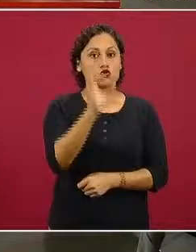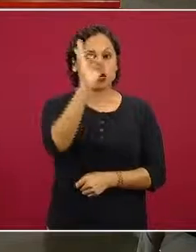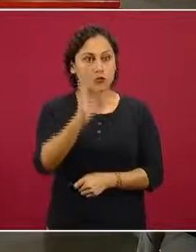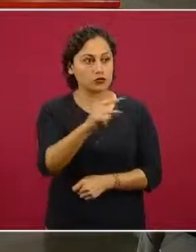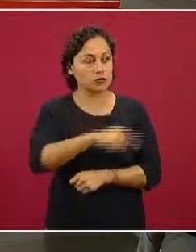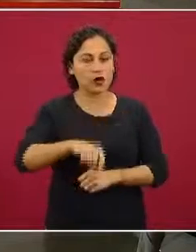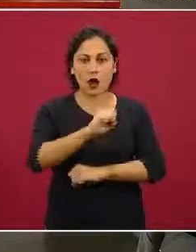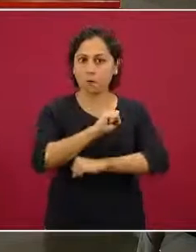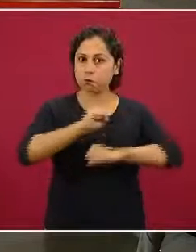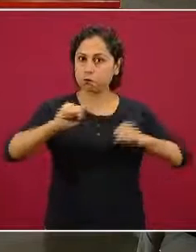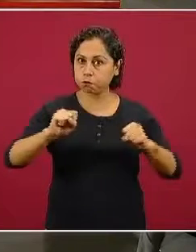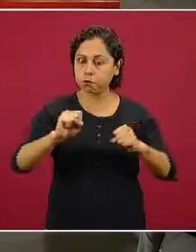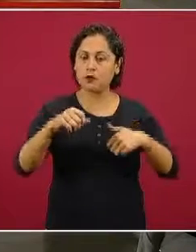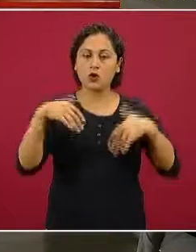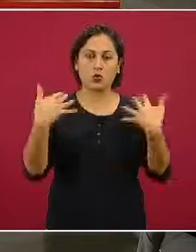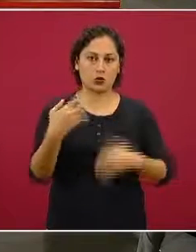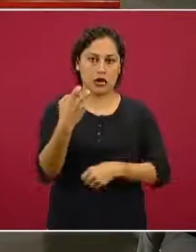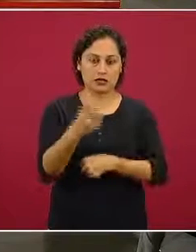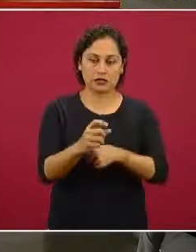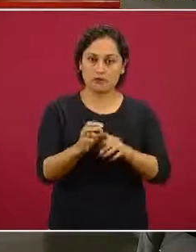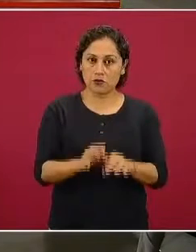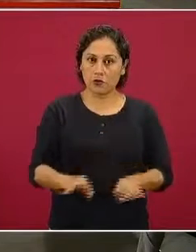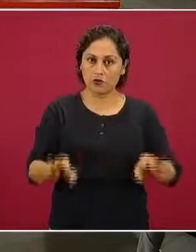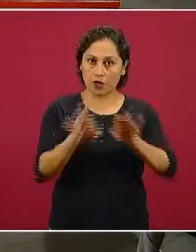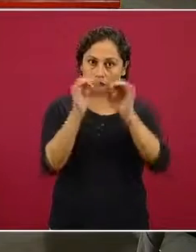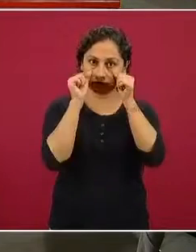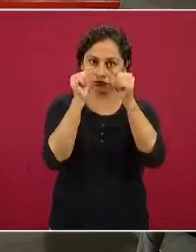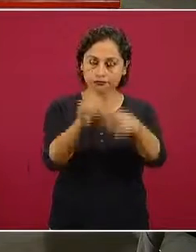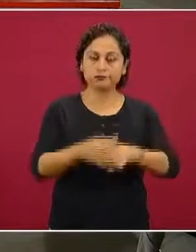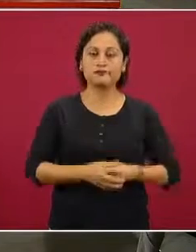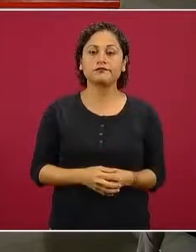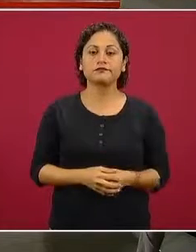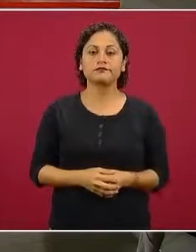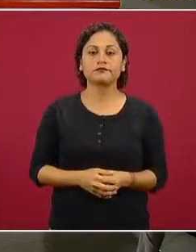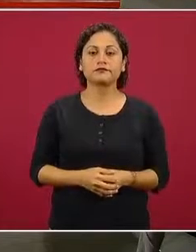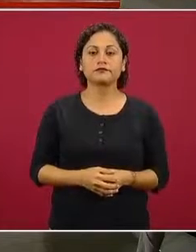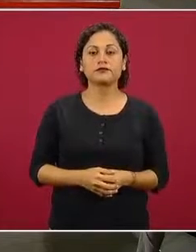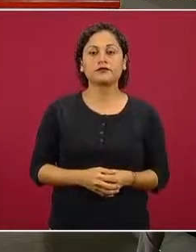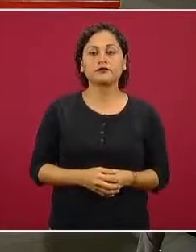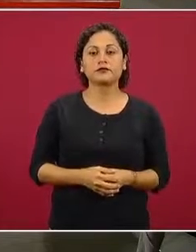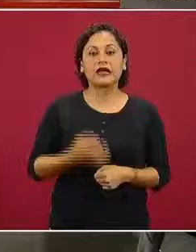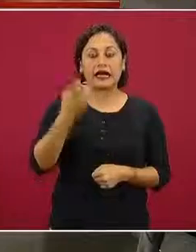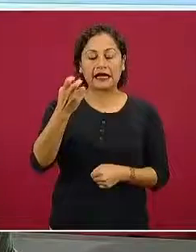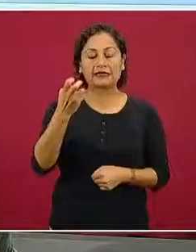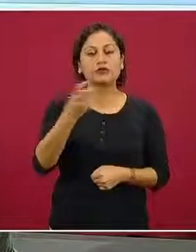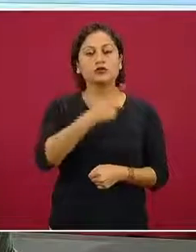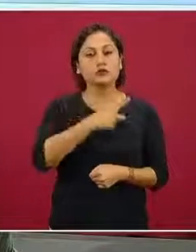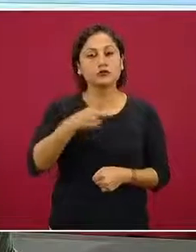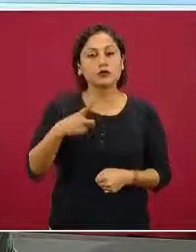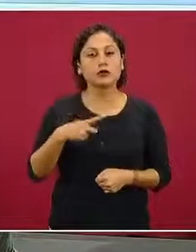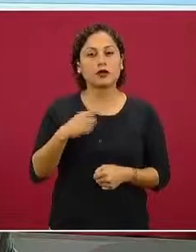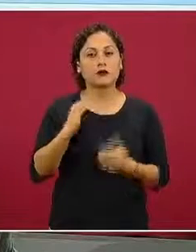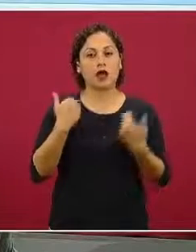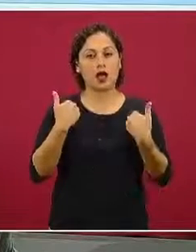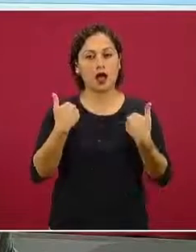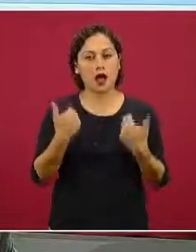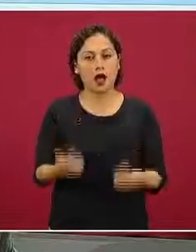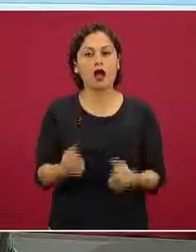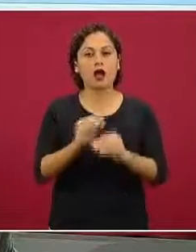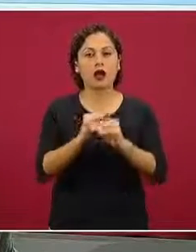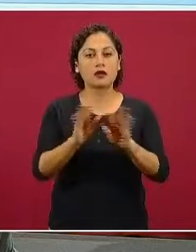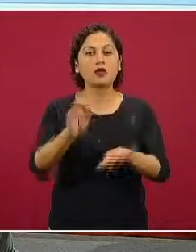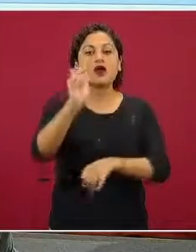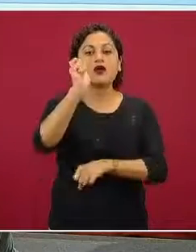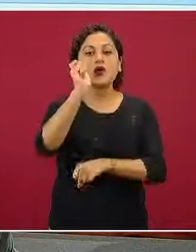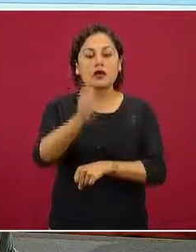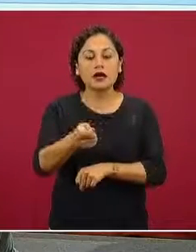problemas de sobrepeso y obesidad. Uno de los problemas también importantes y muy importantes de entender de la epidemia de obesidad es el impacto